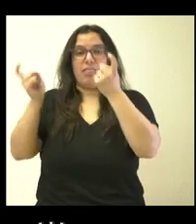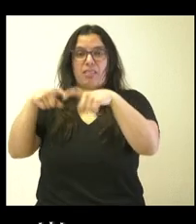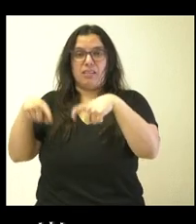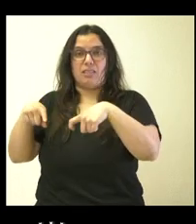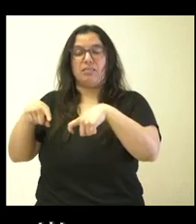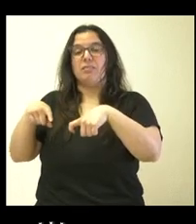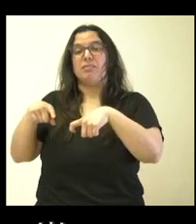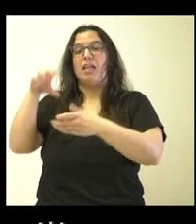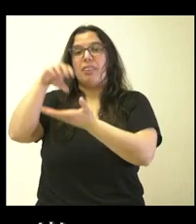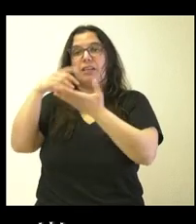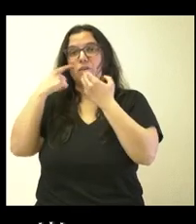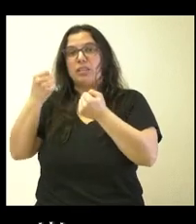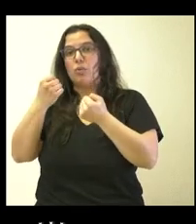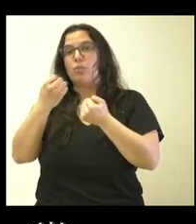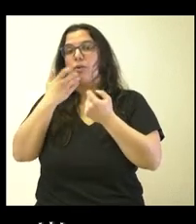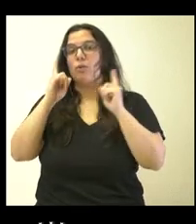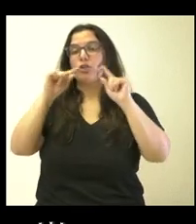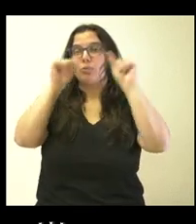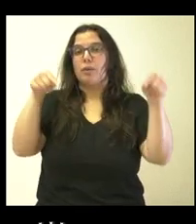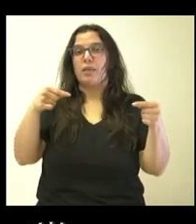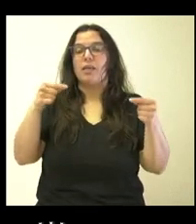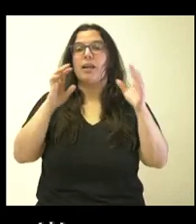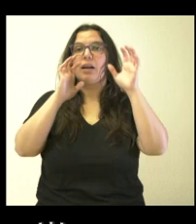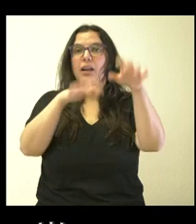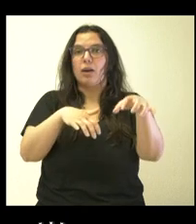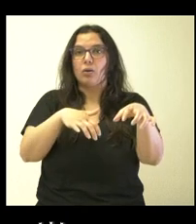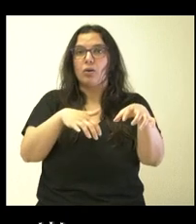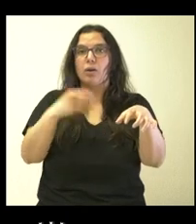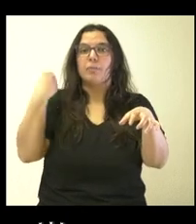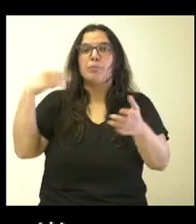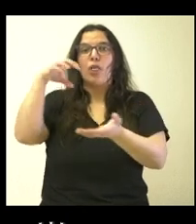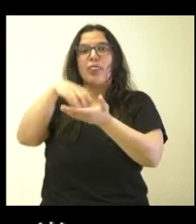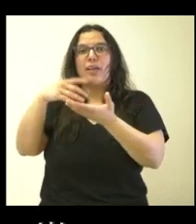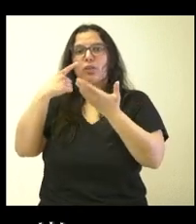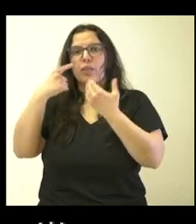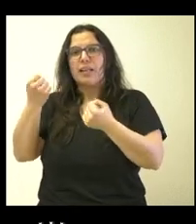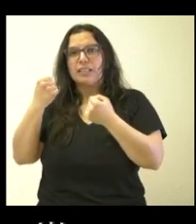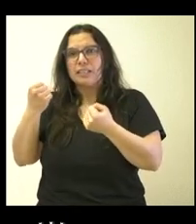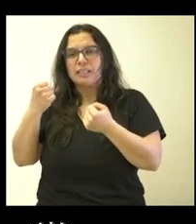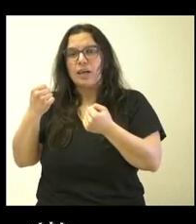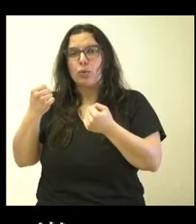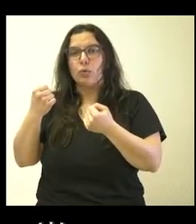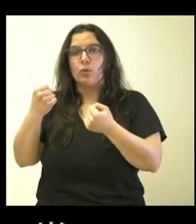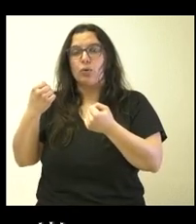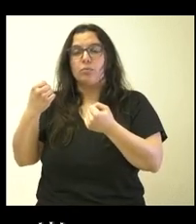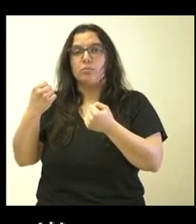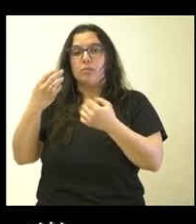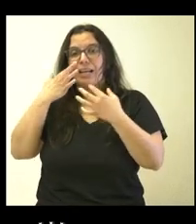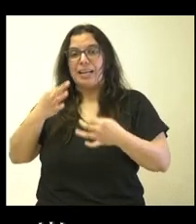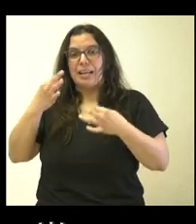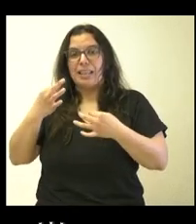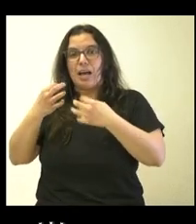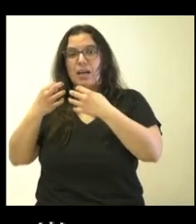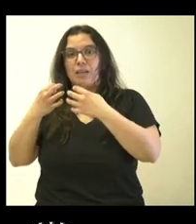será el caso en la provincia de León, con el centro de salud, un centro de salud cerrado, el de Pimilla, que está siendo atendido en un